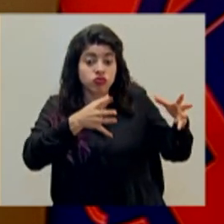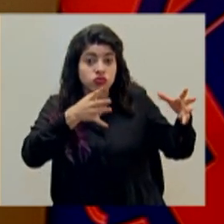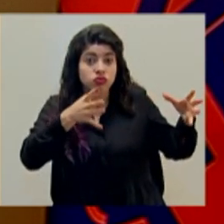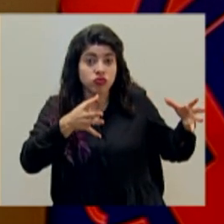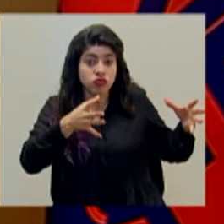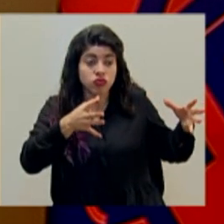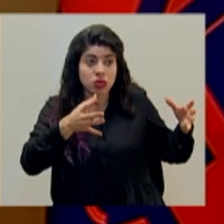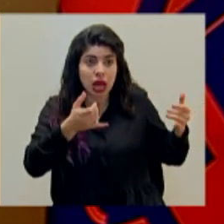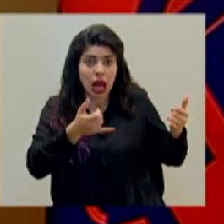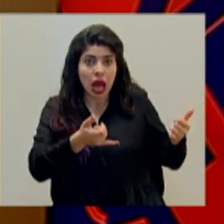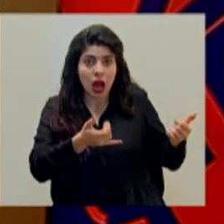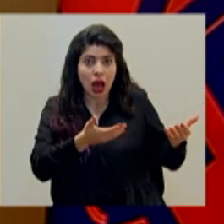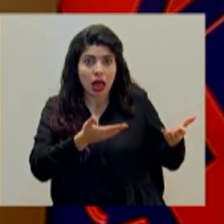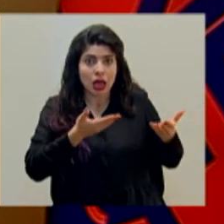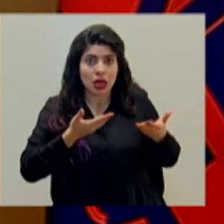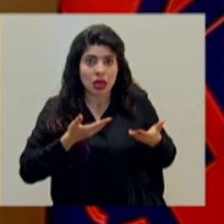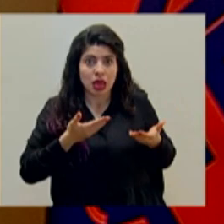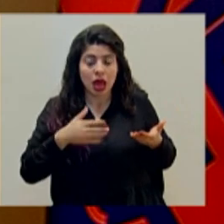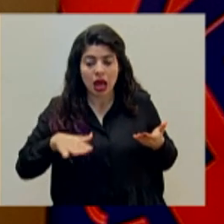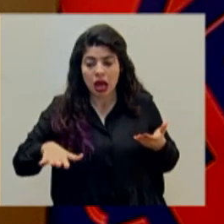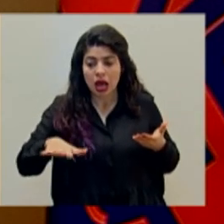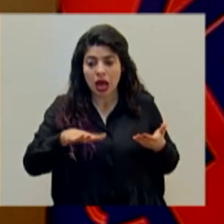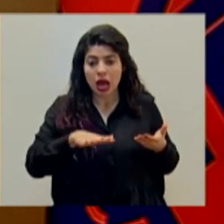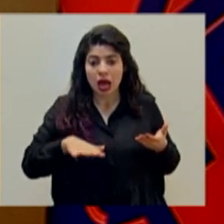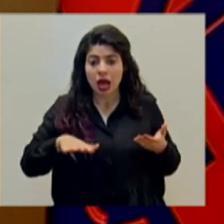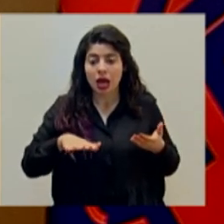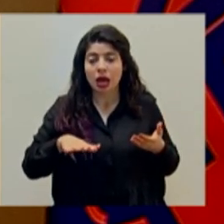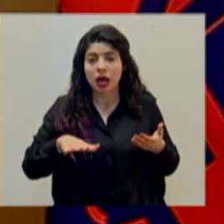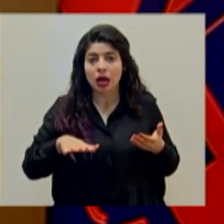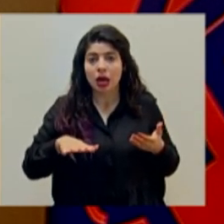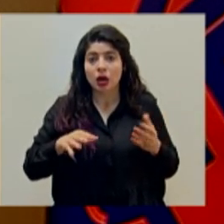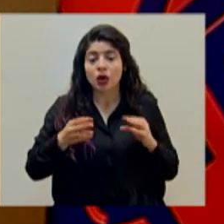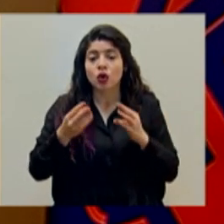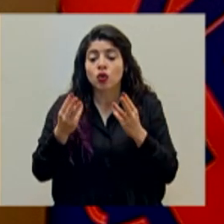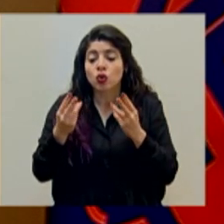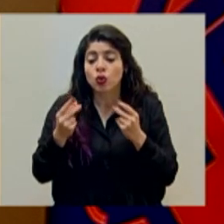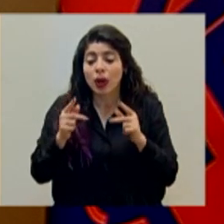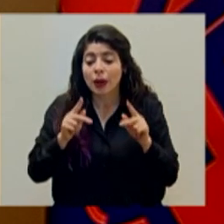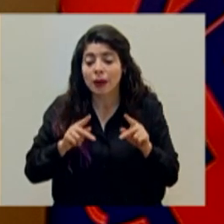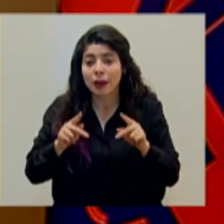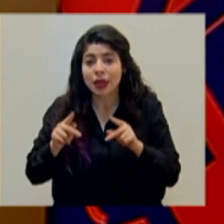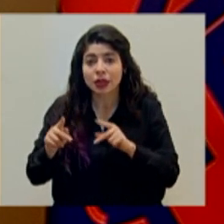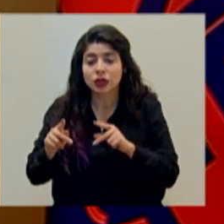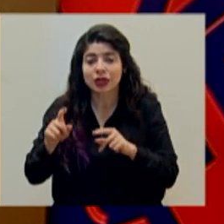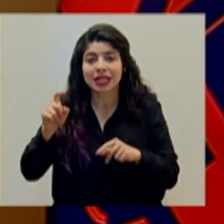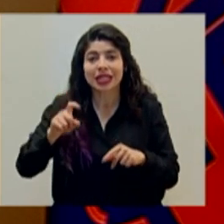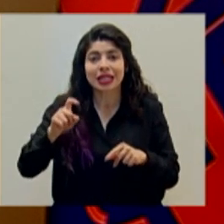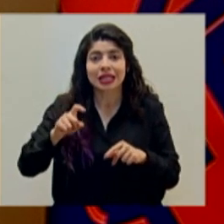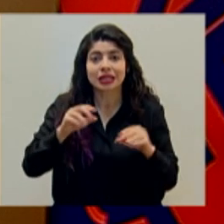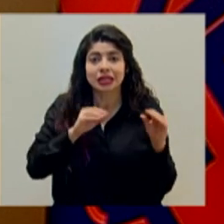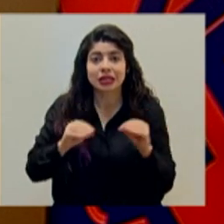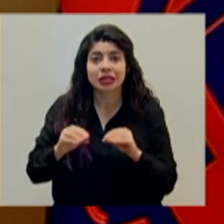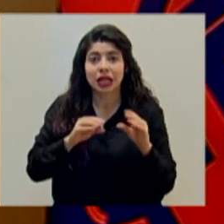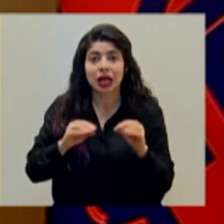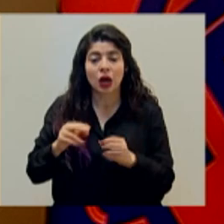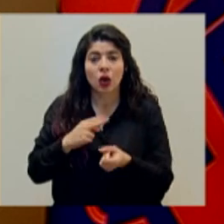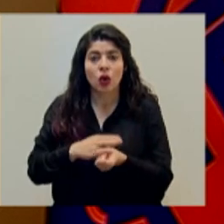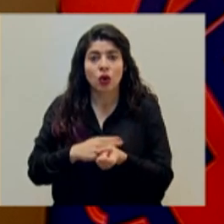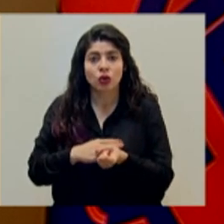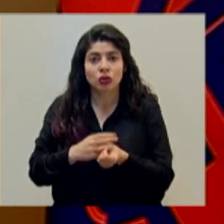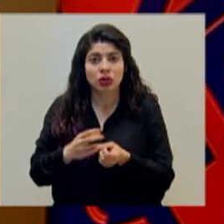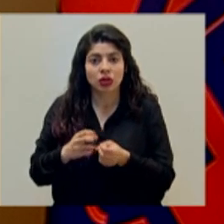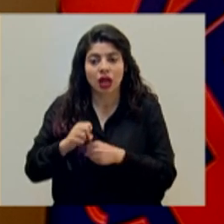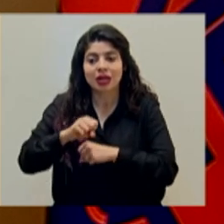ha llevado a un incremento en el número de personas que han requerido hospitalización tanto